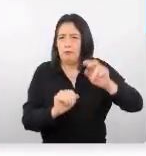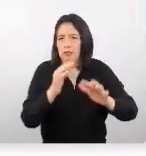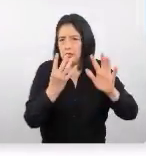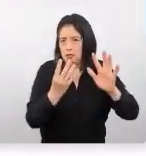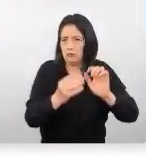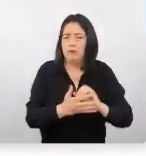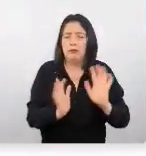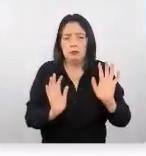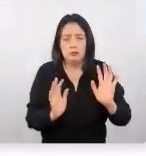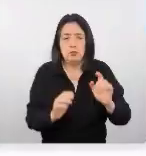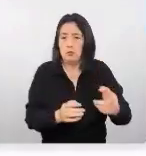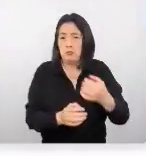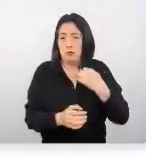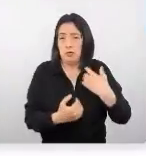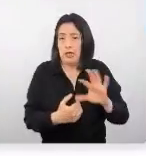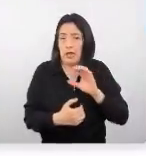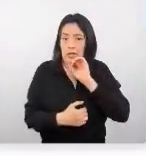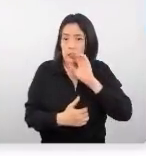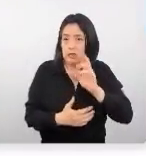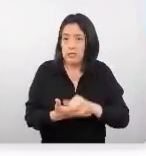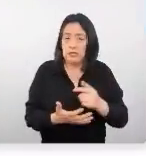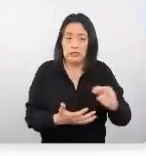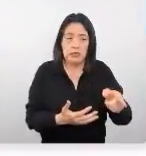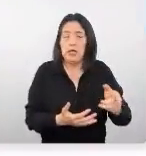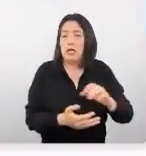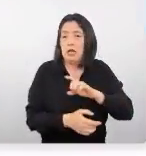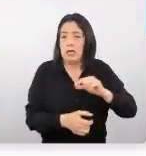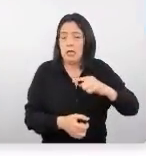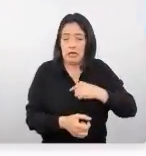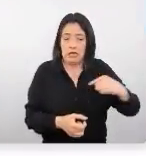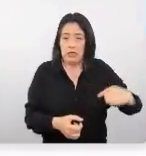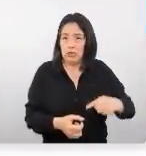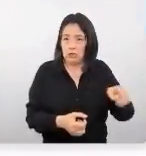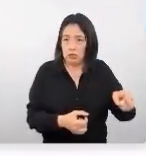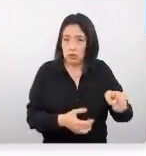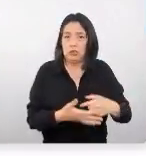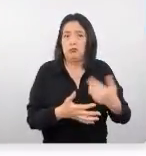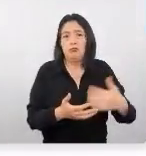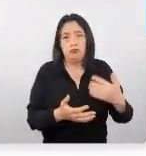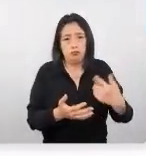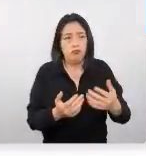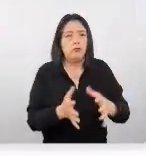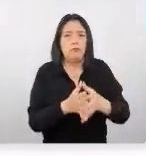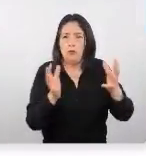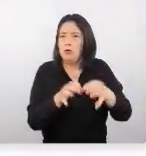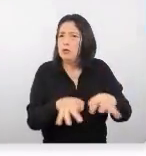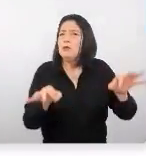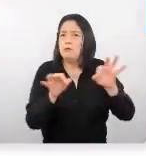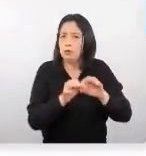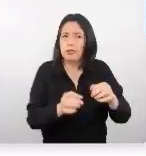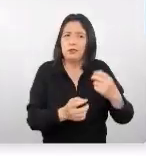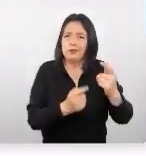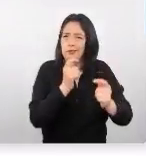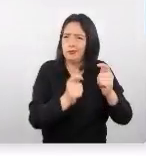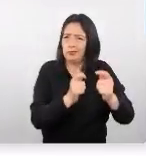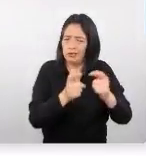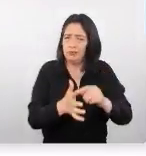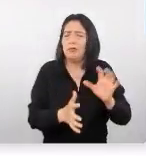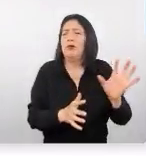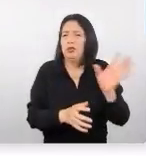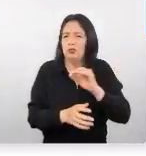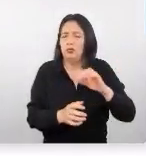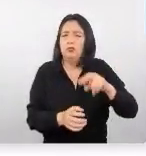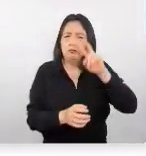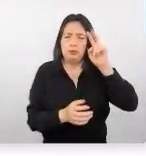hecho, el mercado chino, como les mencionaba, es uno de los mercados más importantes emisores de turistas a nivel internacional y representa